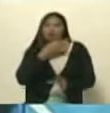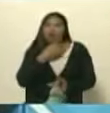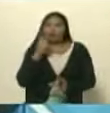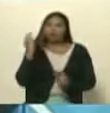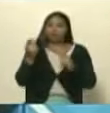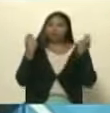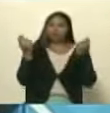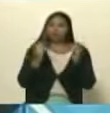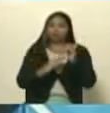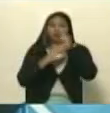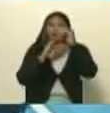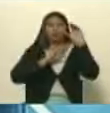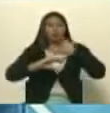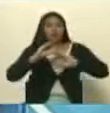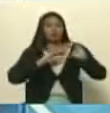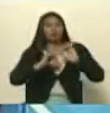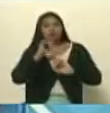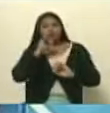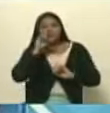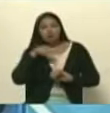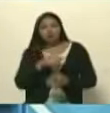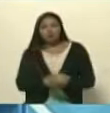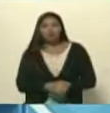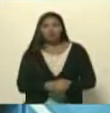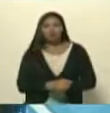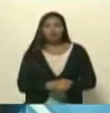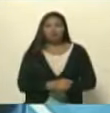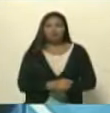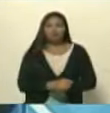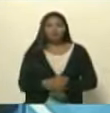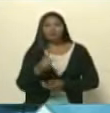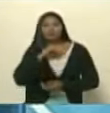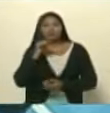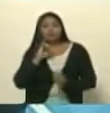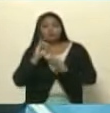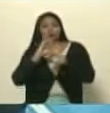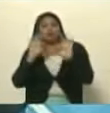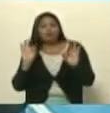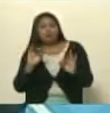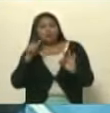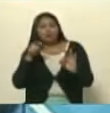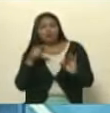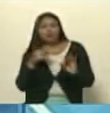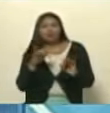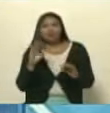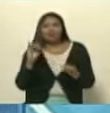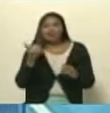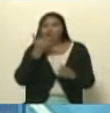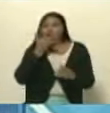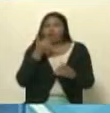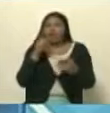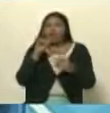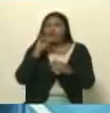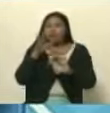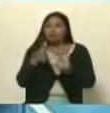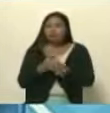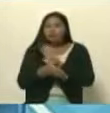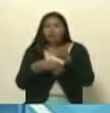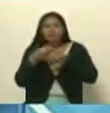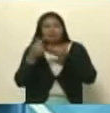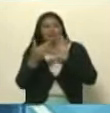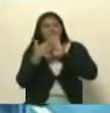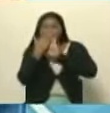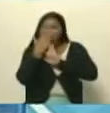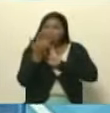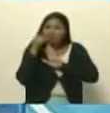vanguardia de la comunicación y de la información, pero sabemos que también ha sido caldo de cultivo para las falsas noticias. ¿Qué hacer frente a eso? ¿Cuál